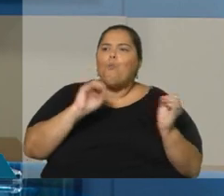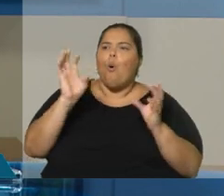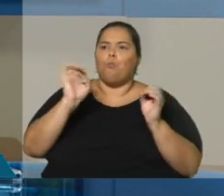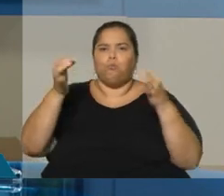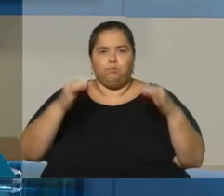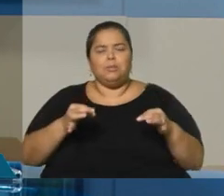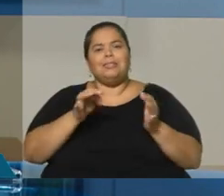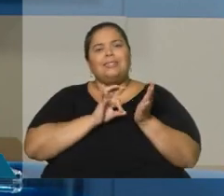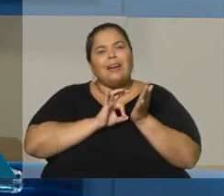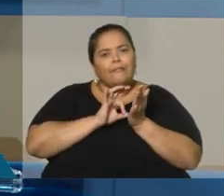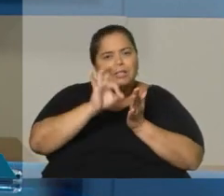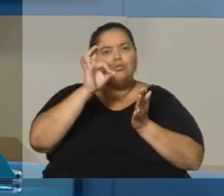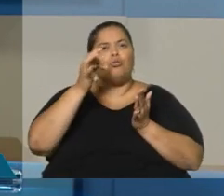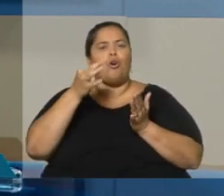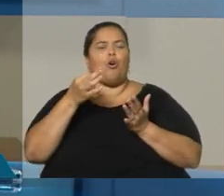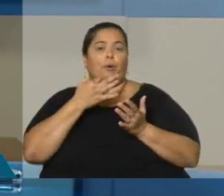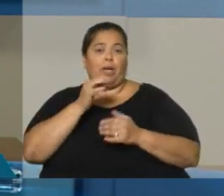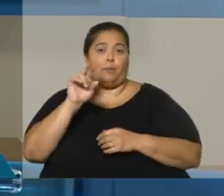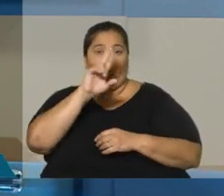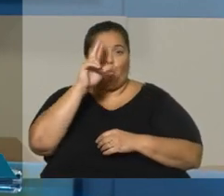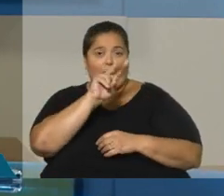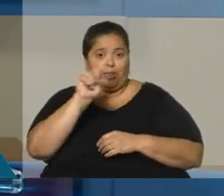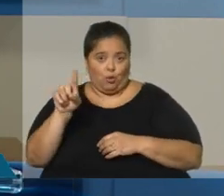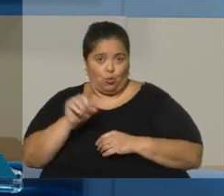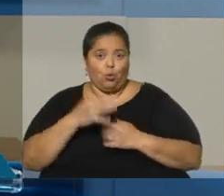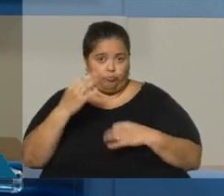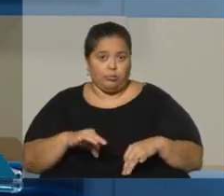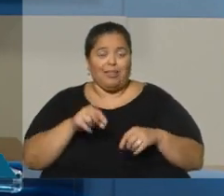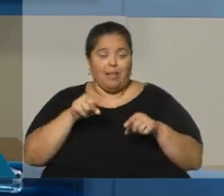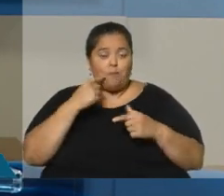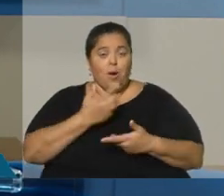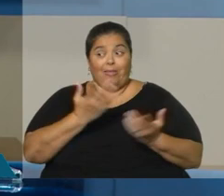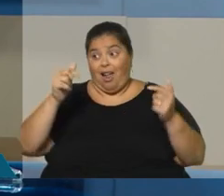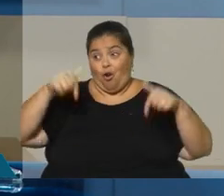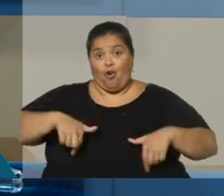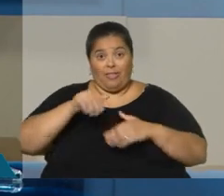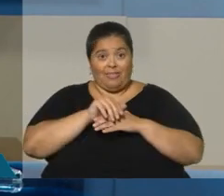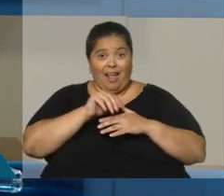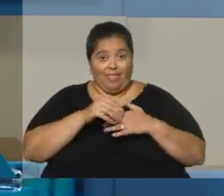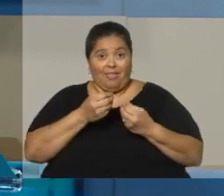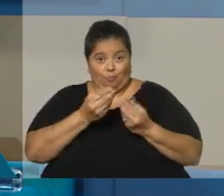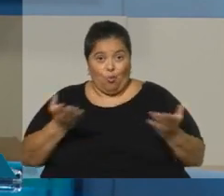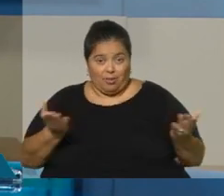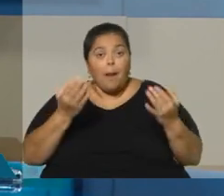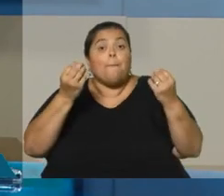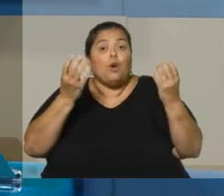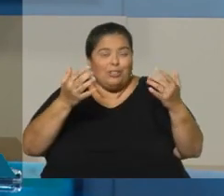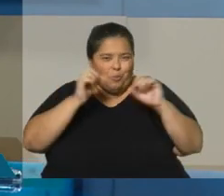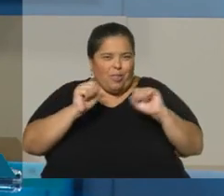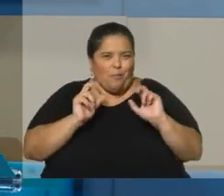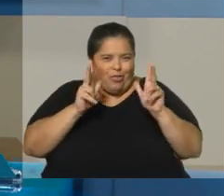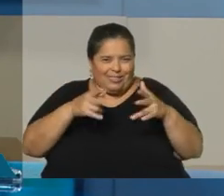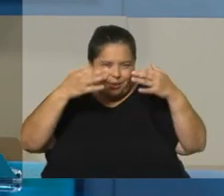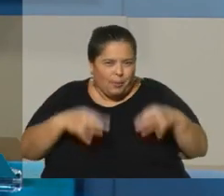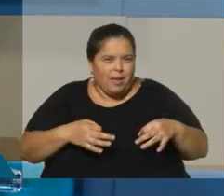a través del U21. Estas últimas se dieron a conocer precisamente esta tarde. Por lo tanto, podemos hablar de bienes